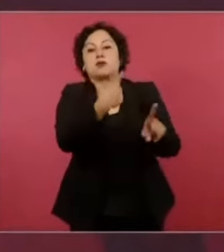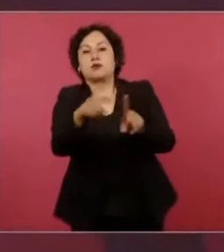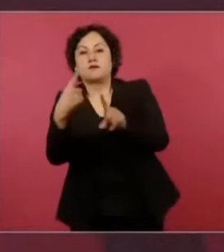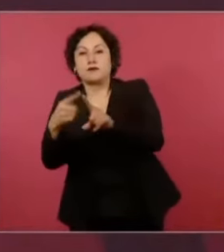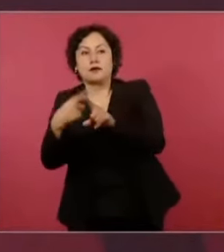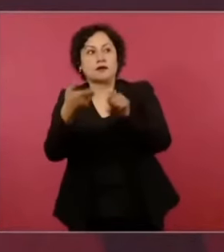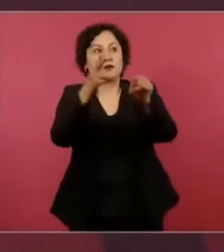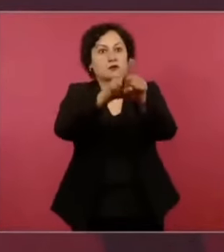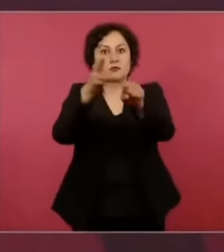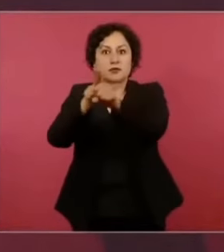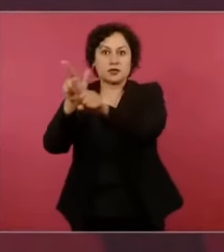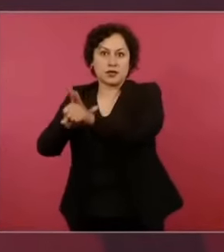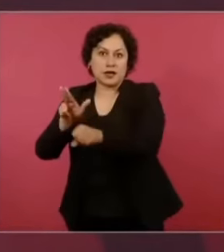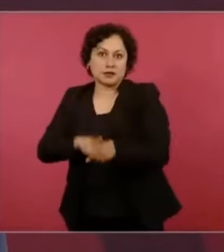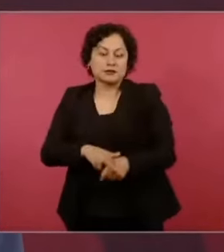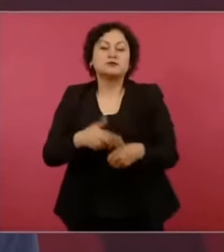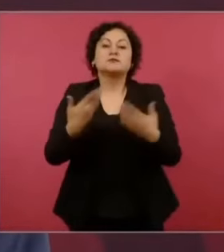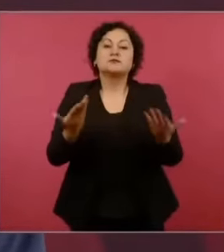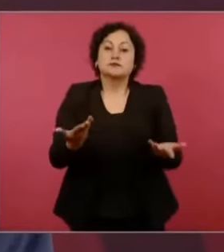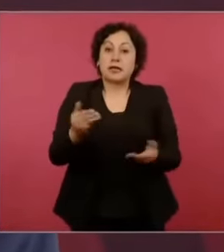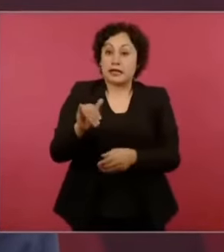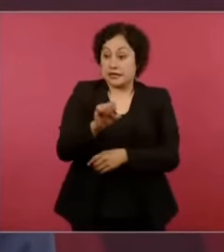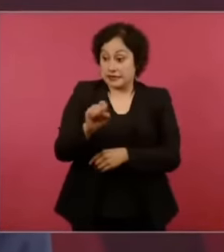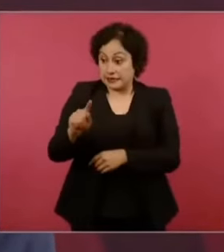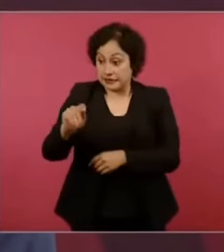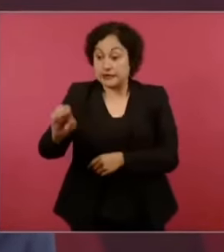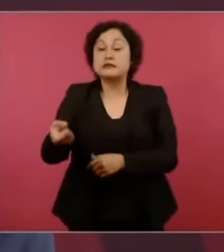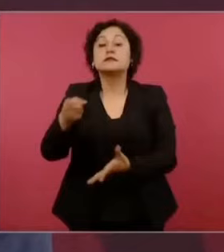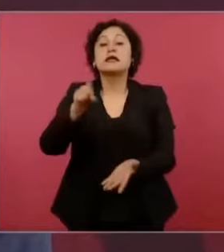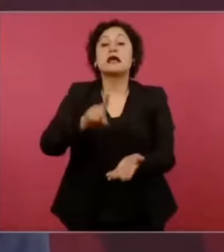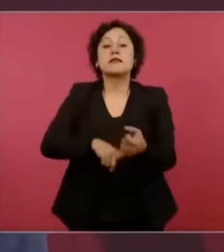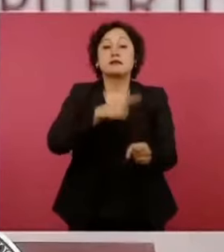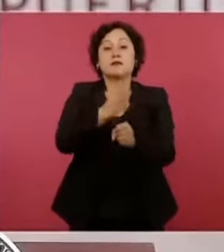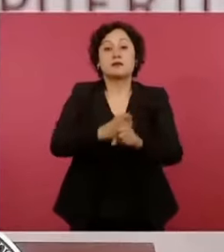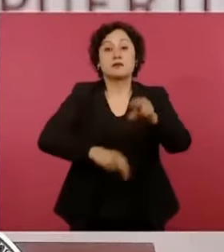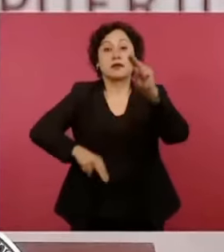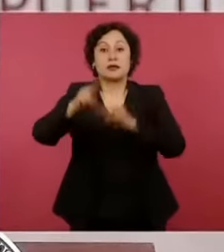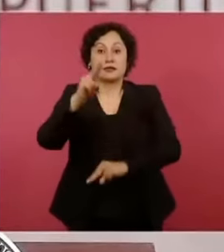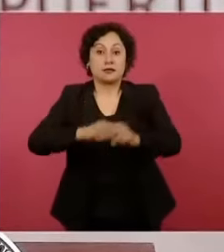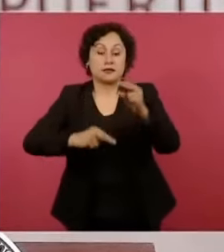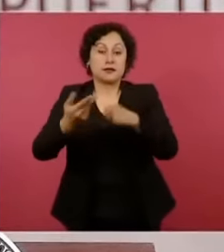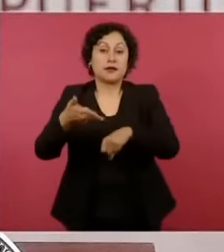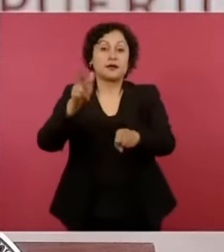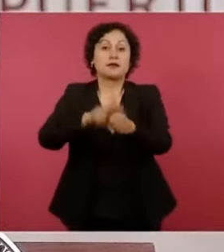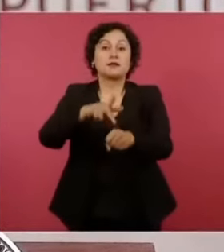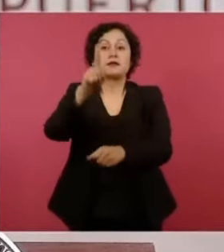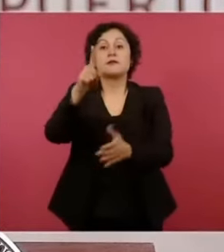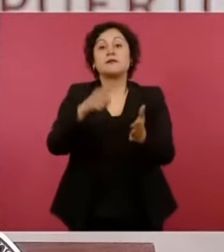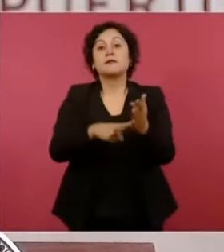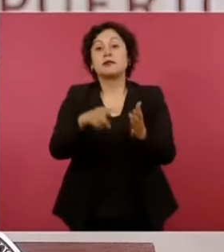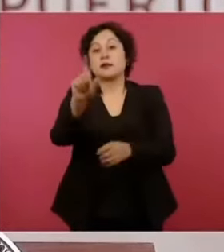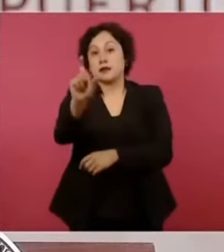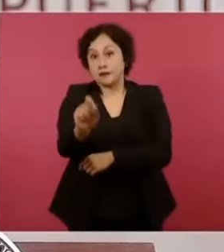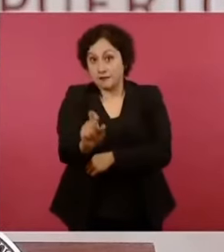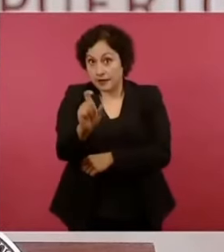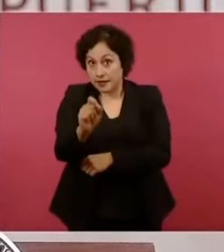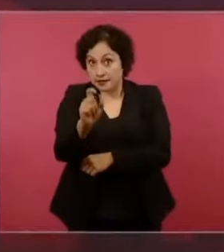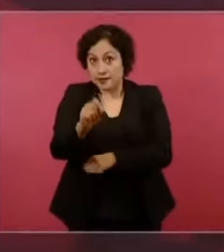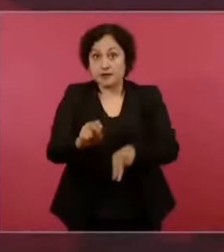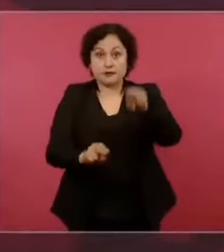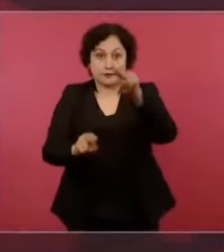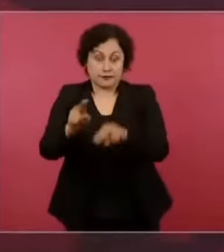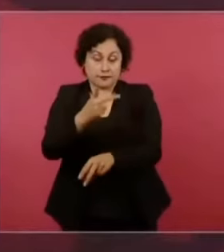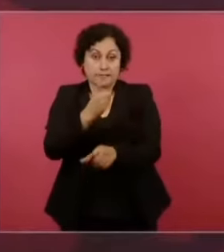El ISTE, que tenía en el primer nivel 1.020 unidades de primer nivel de atención,